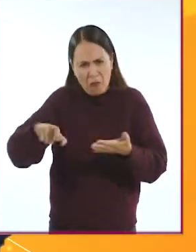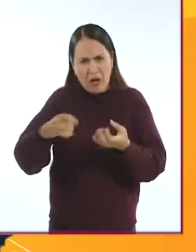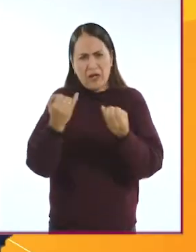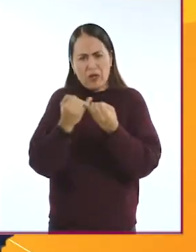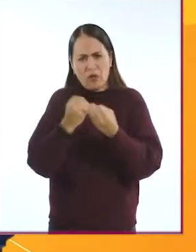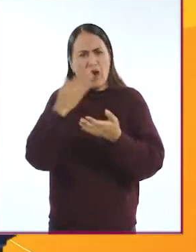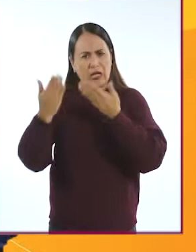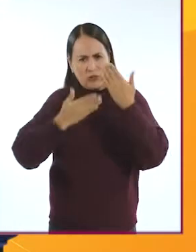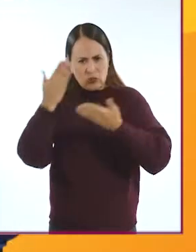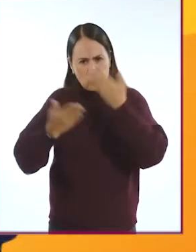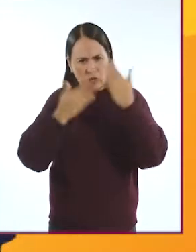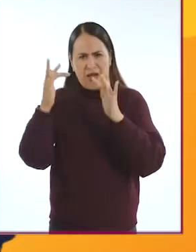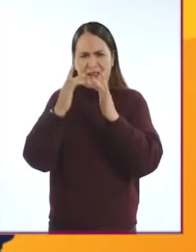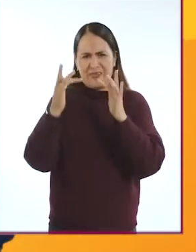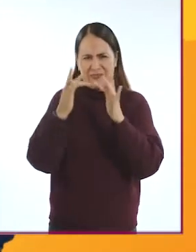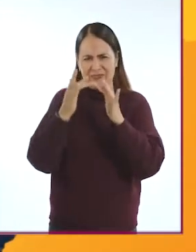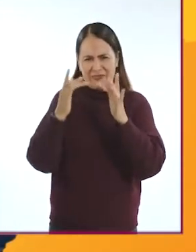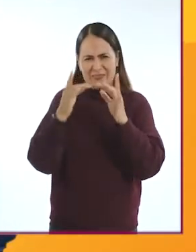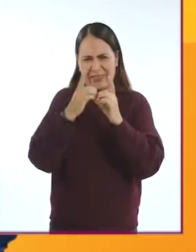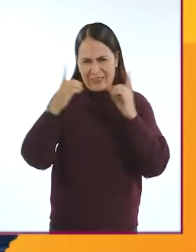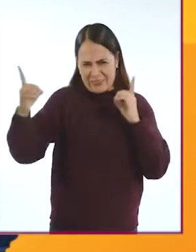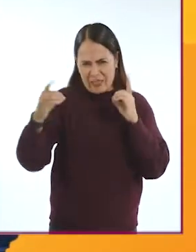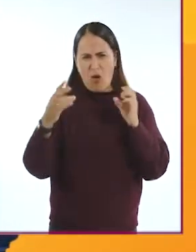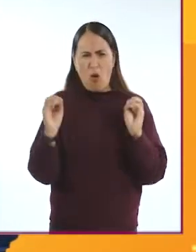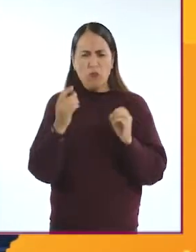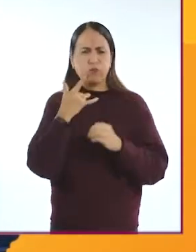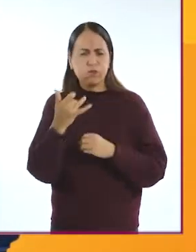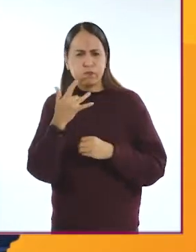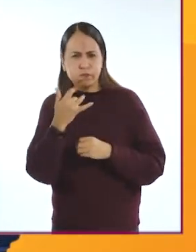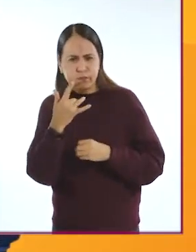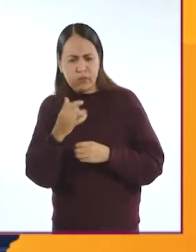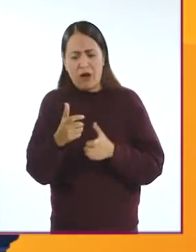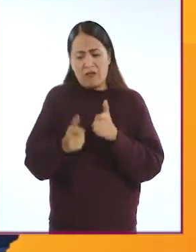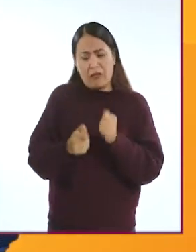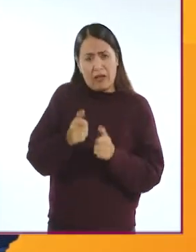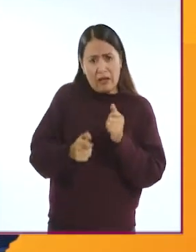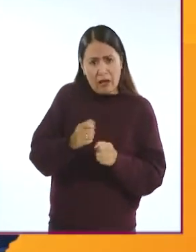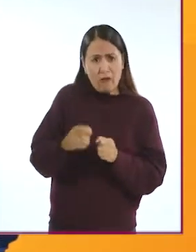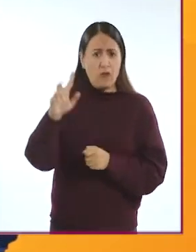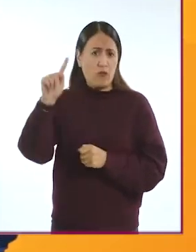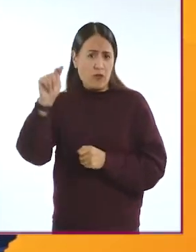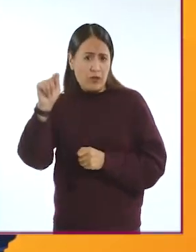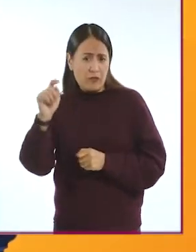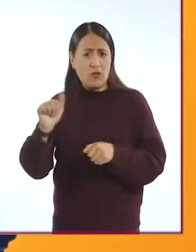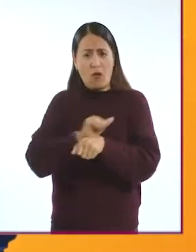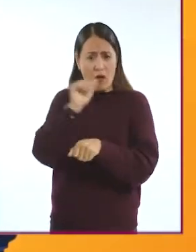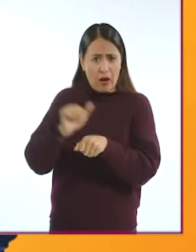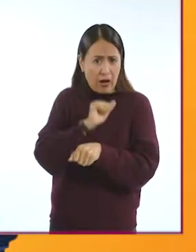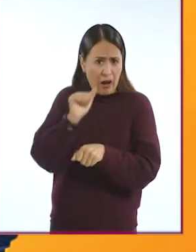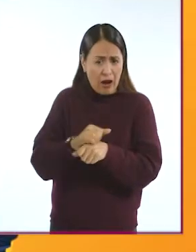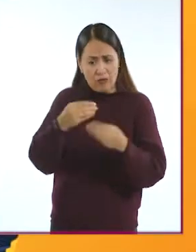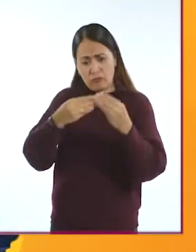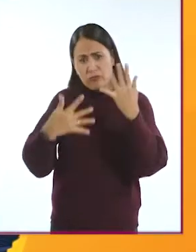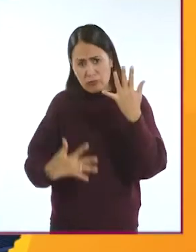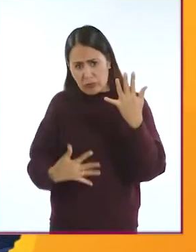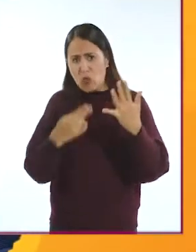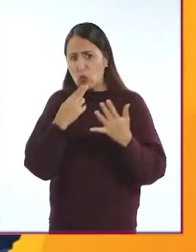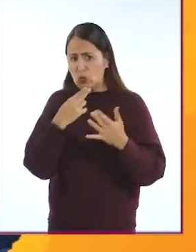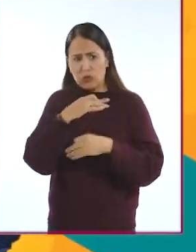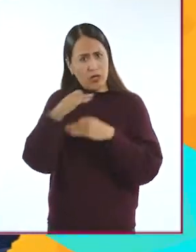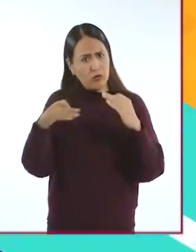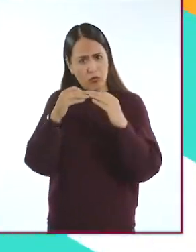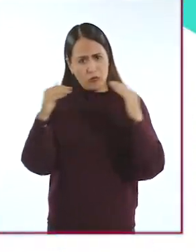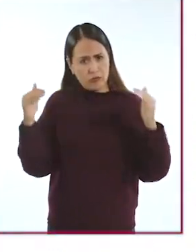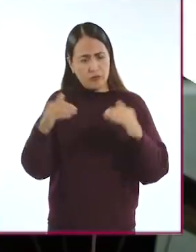estudiar de manera virtual o simplemente de entretenimiento. Y todo tipo de productos, desde teléfonos celulares, televisiones, automóviles y muchos otros.